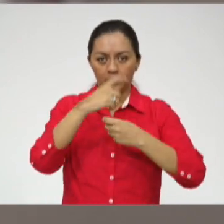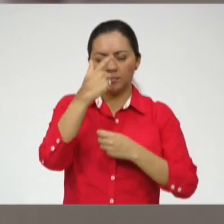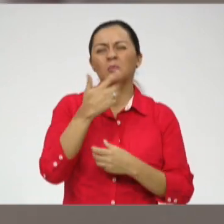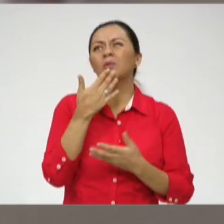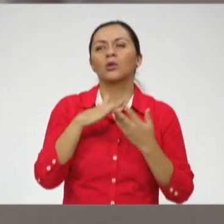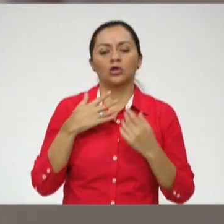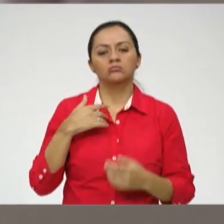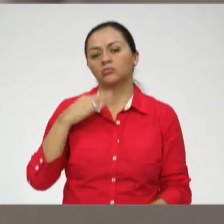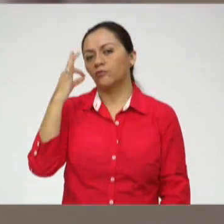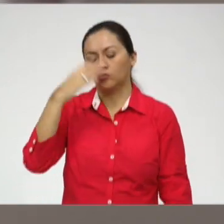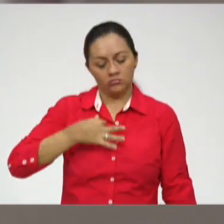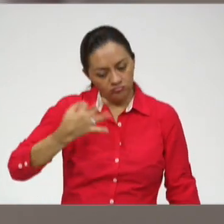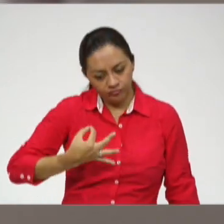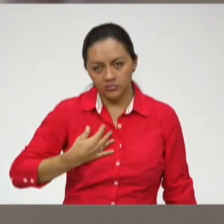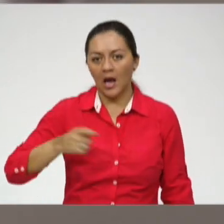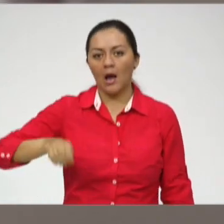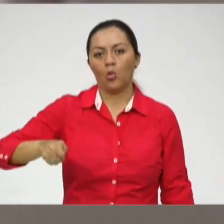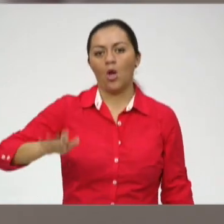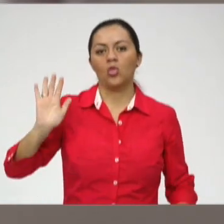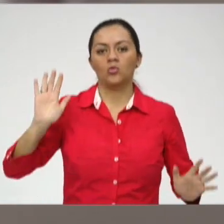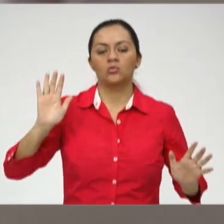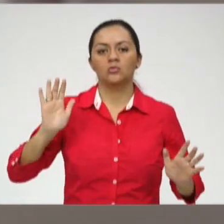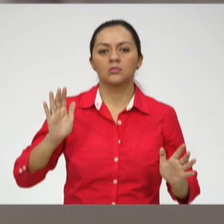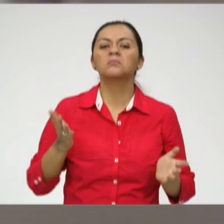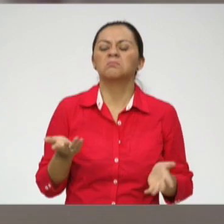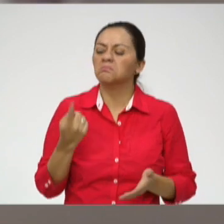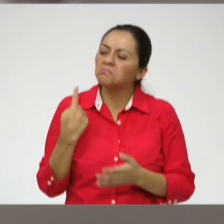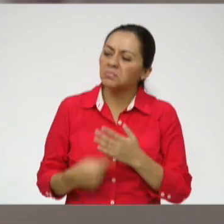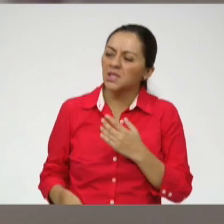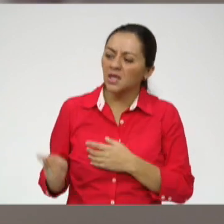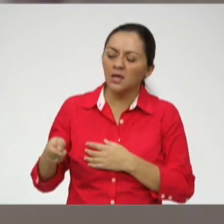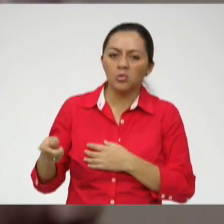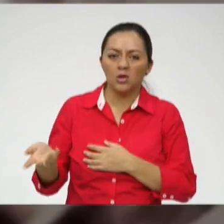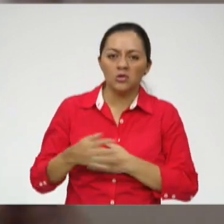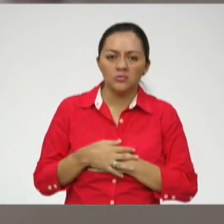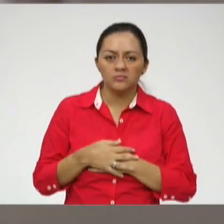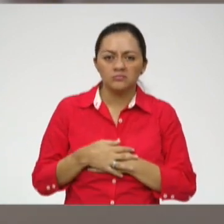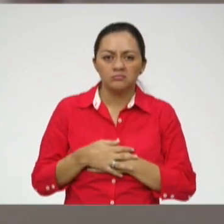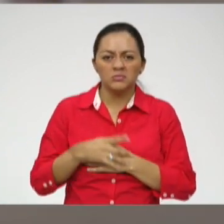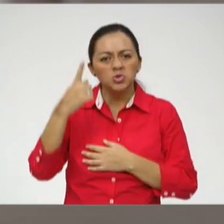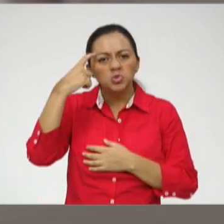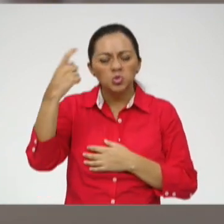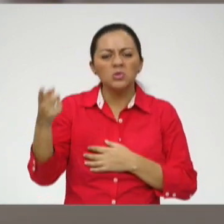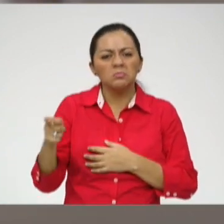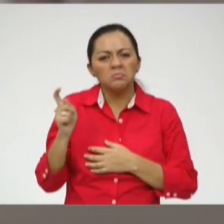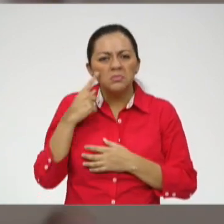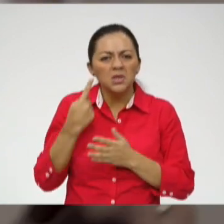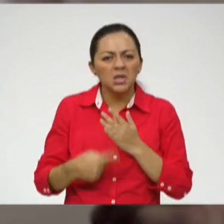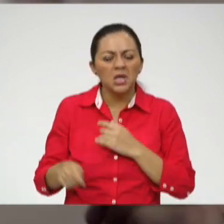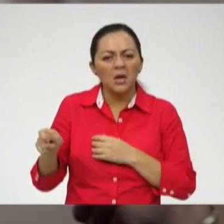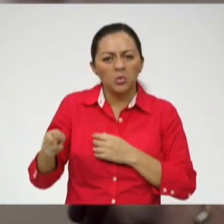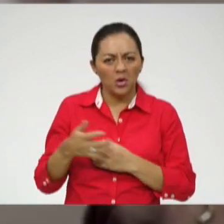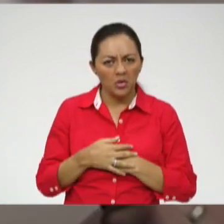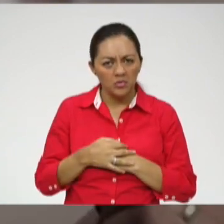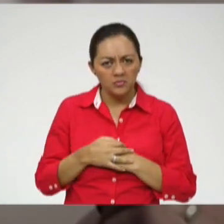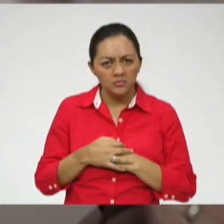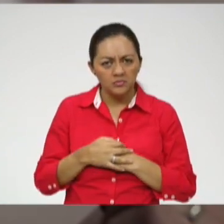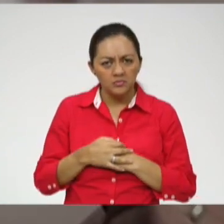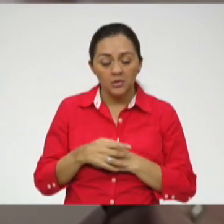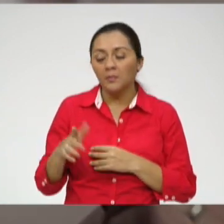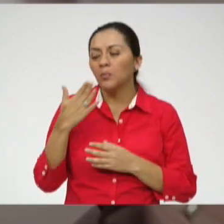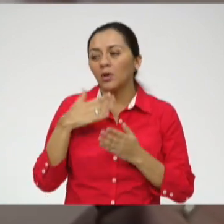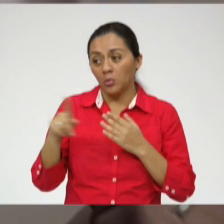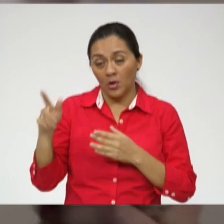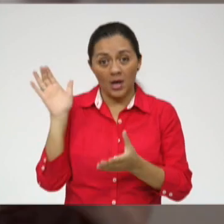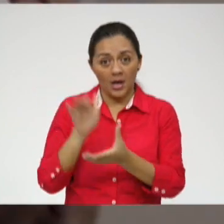abogado. ¿Y para qué quieres ser abogado? ¿Cuáles son tus sueños como abogado? ¿Y vas a ser padre?